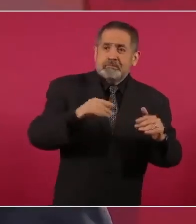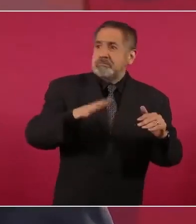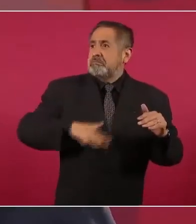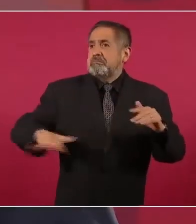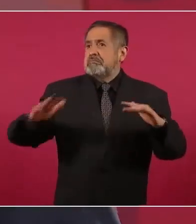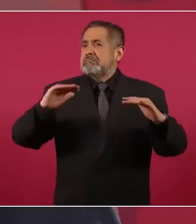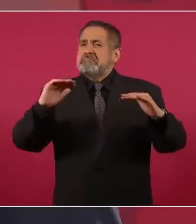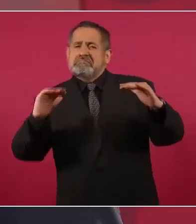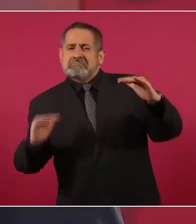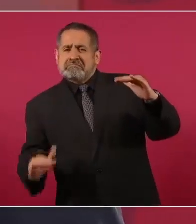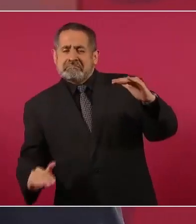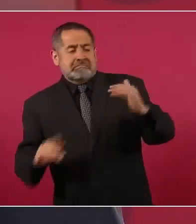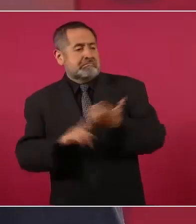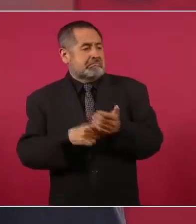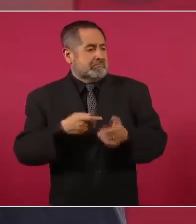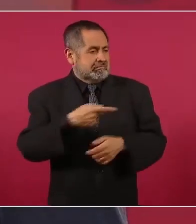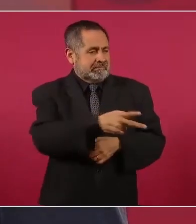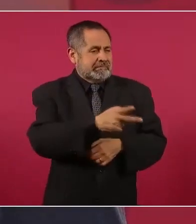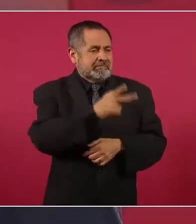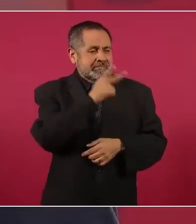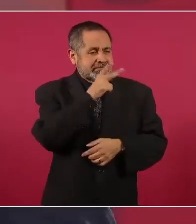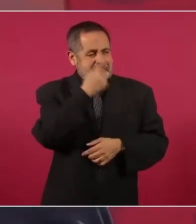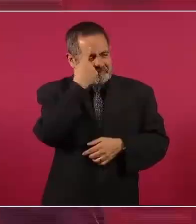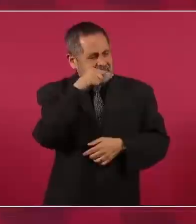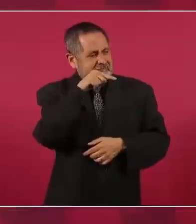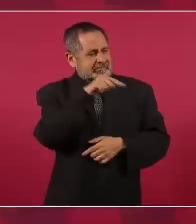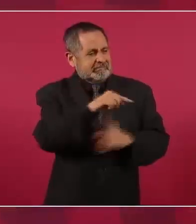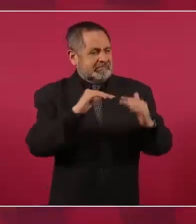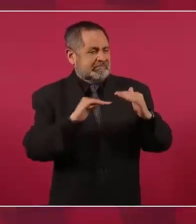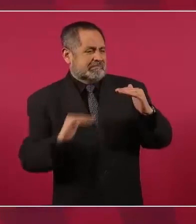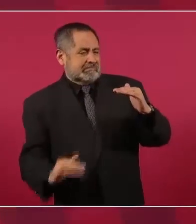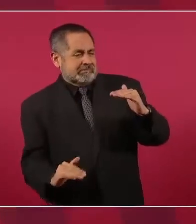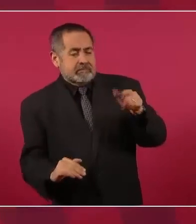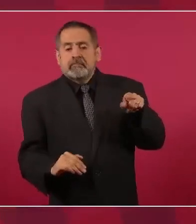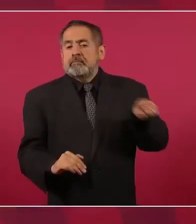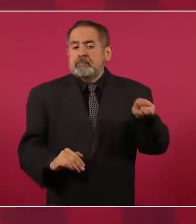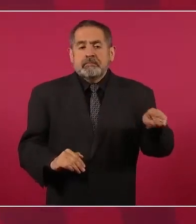país. Y ahí empezó todo,